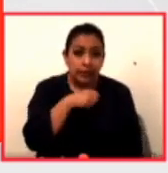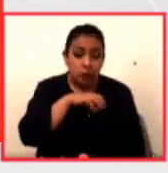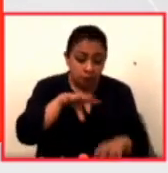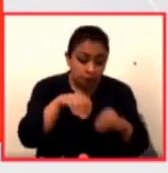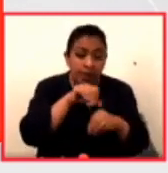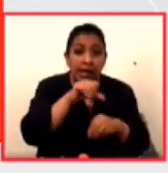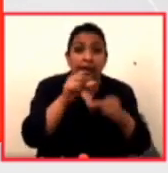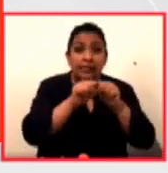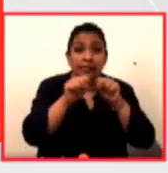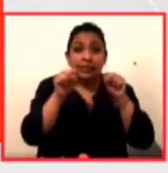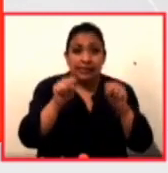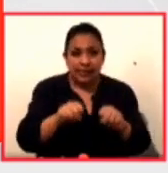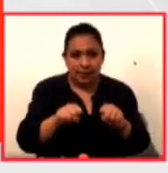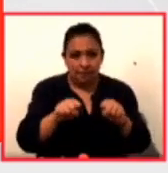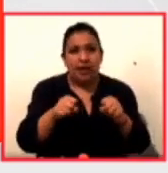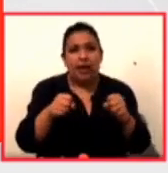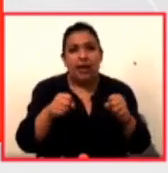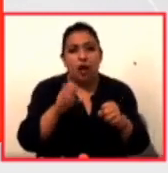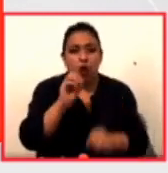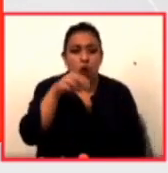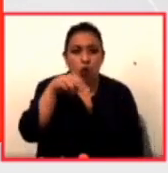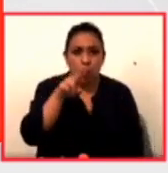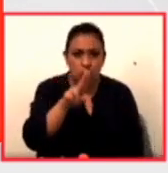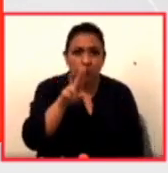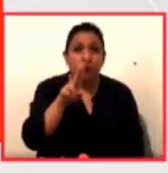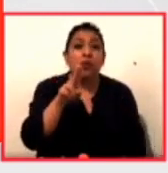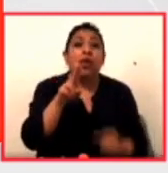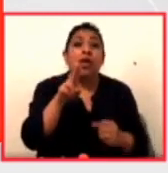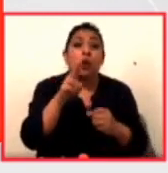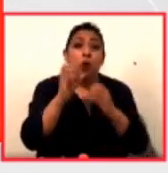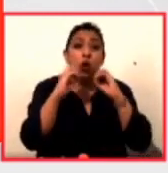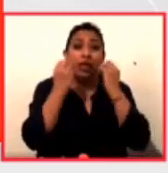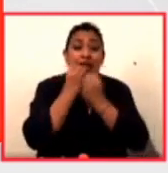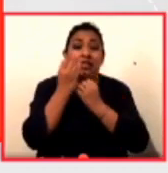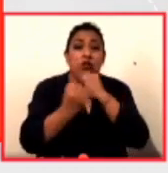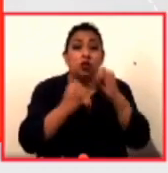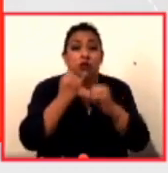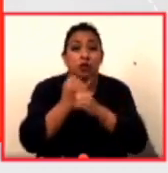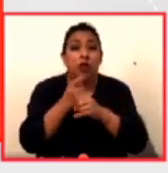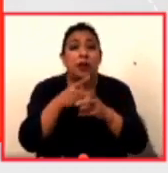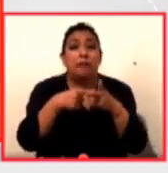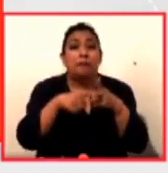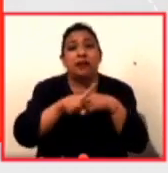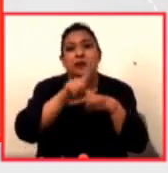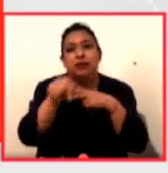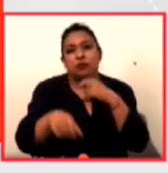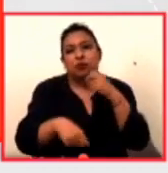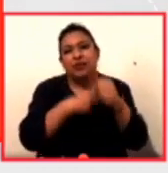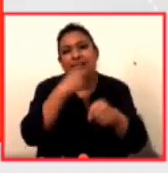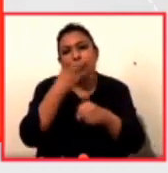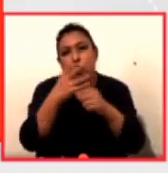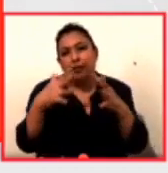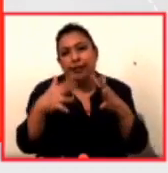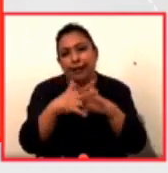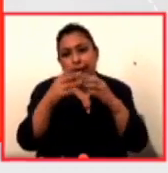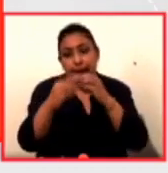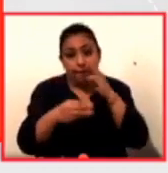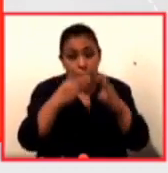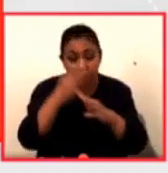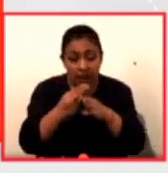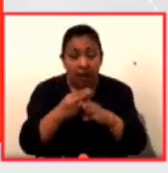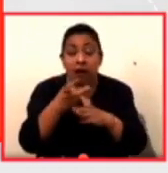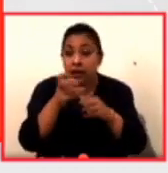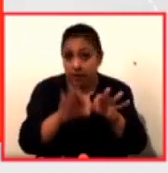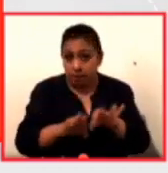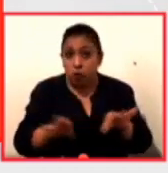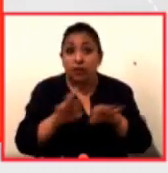al sistema de Naciones Unidas esta organización internacional que nació después de la Segunda Guerra Mundial algo muy importante que hay que